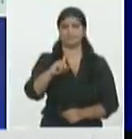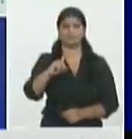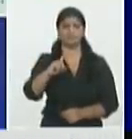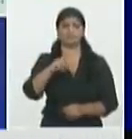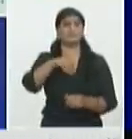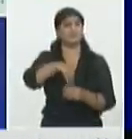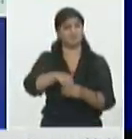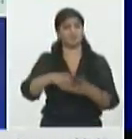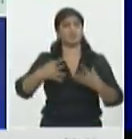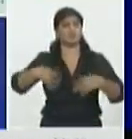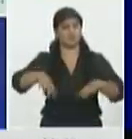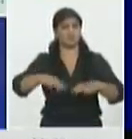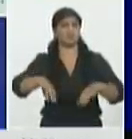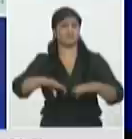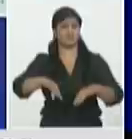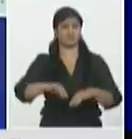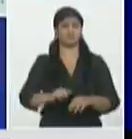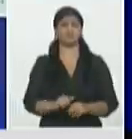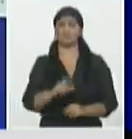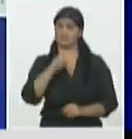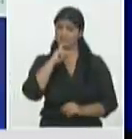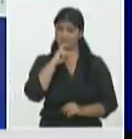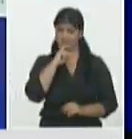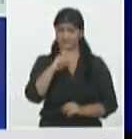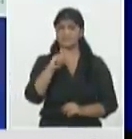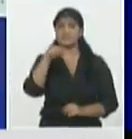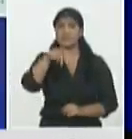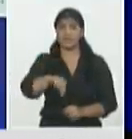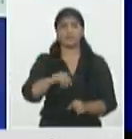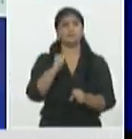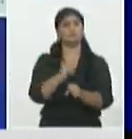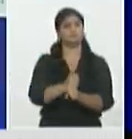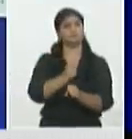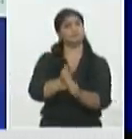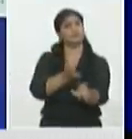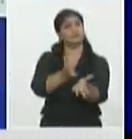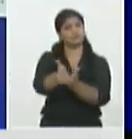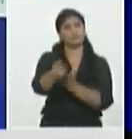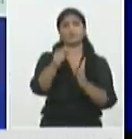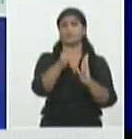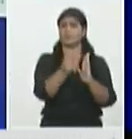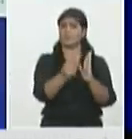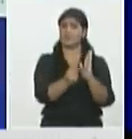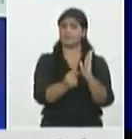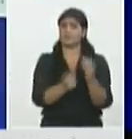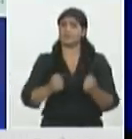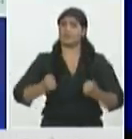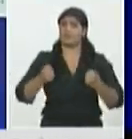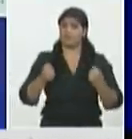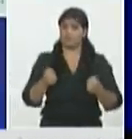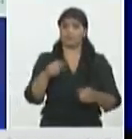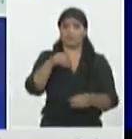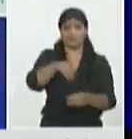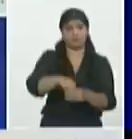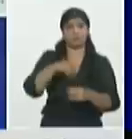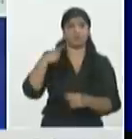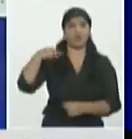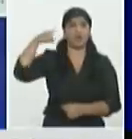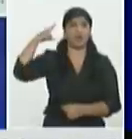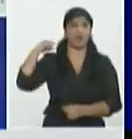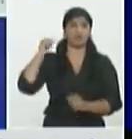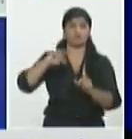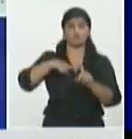equipos de trabajo allí de conjunto con el territorio 199 casos autóctonos ayer